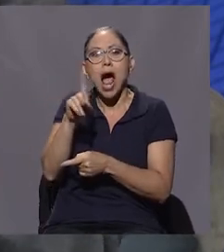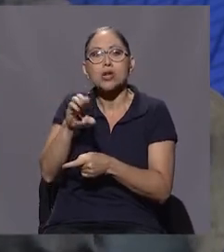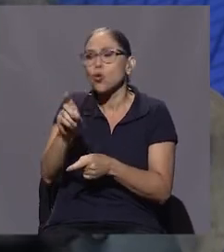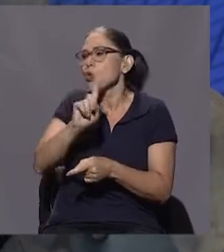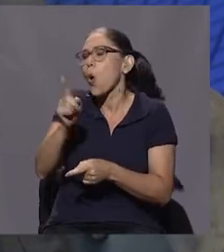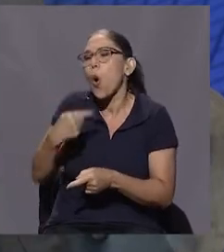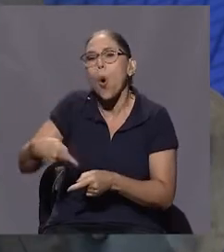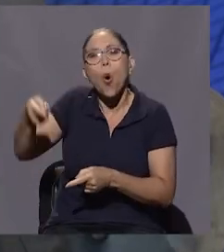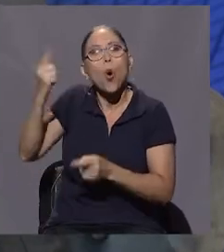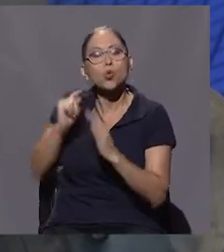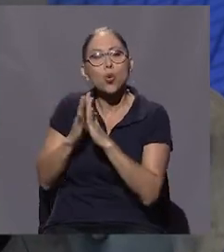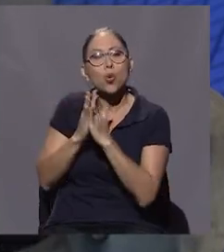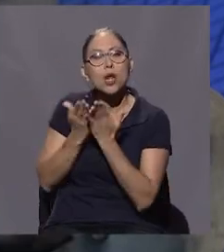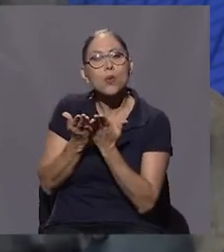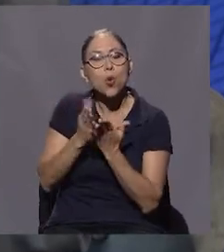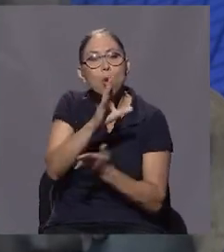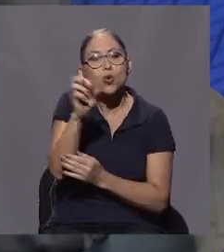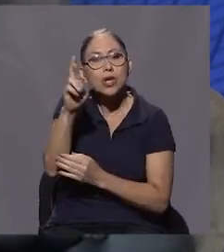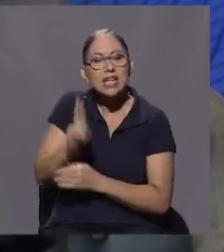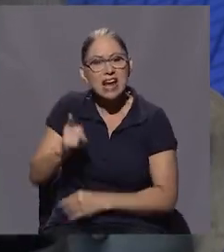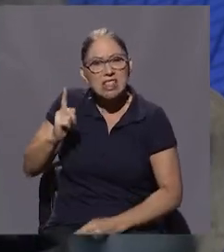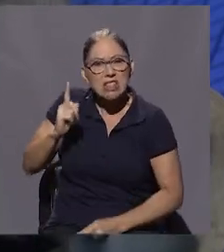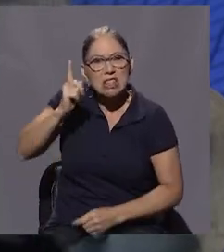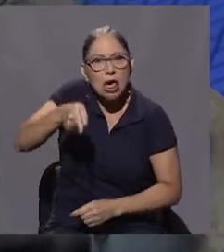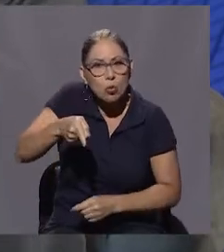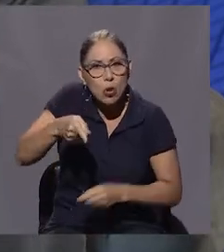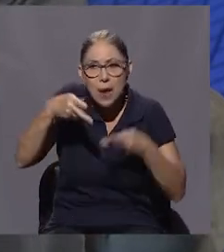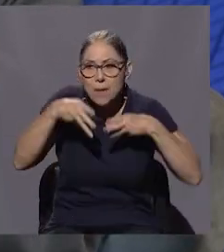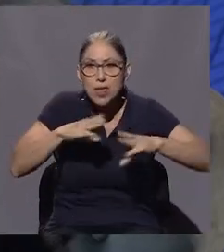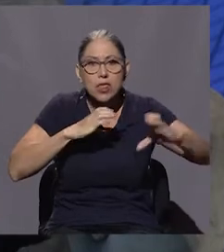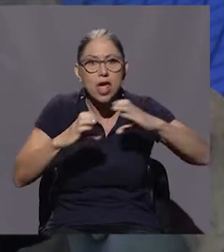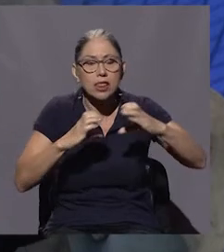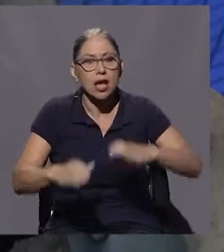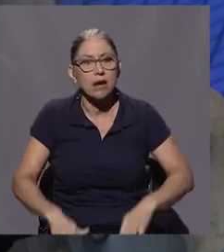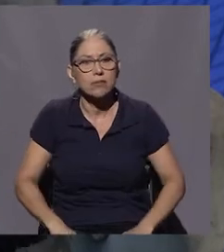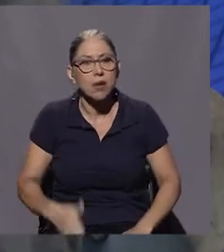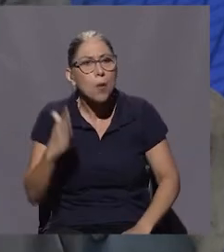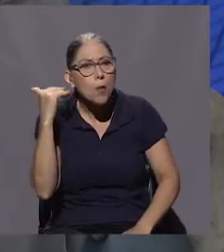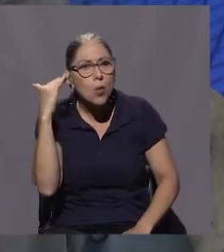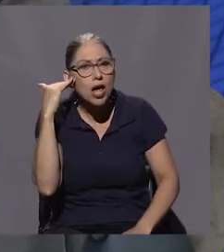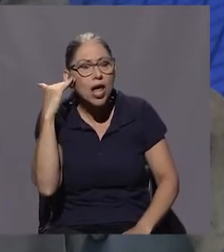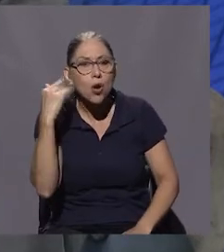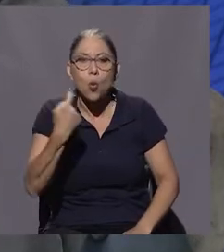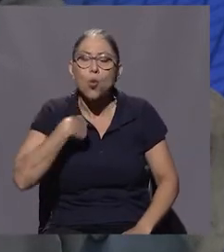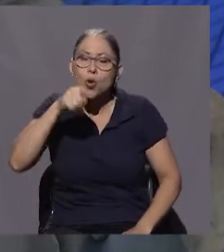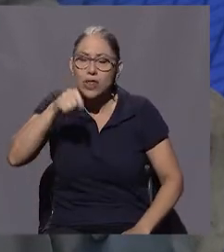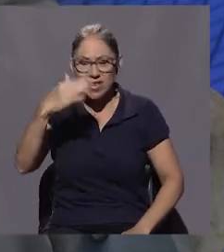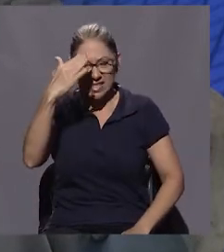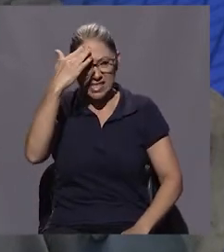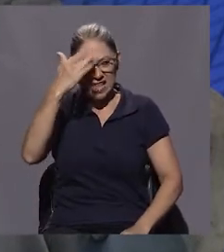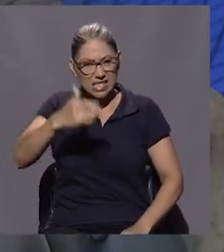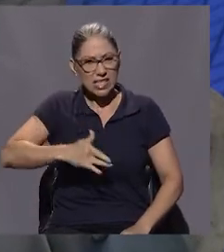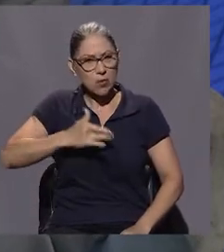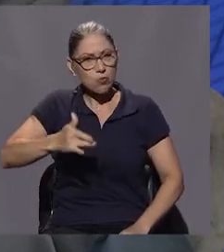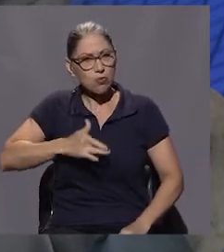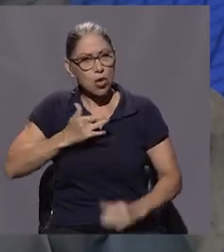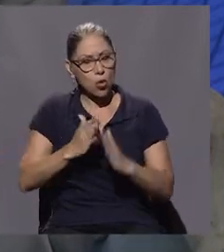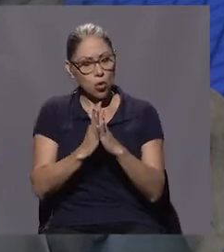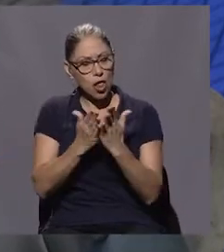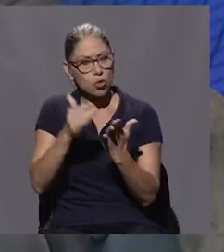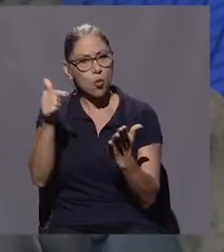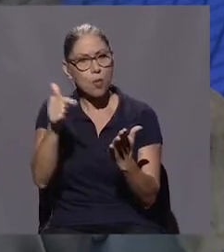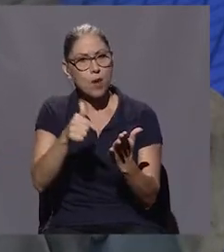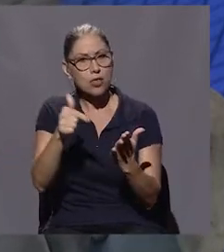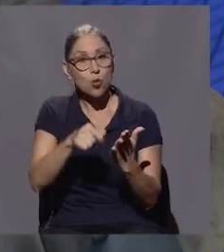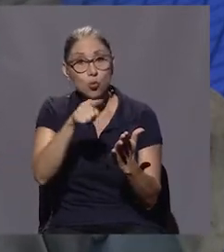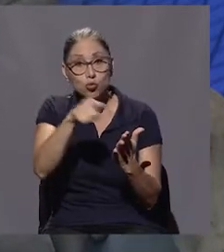¿Por qué? Porque lo que uno tiene que tener es el sentido del documento. Si algo usted puede ver en mis libros